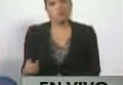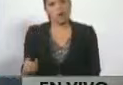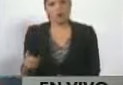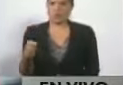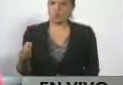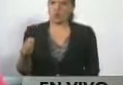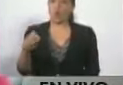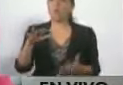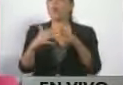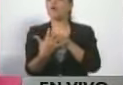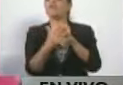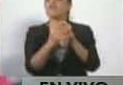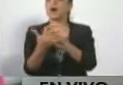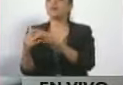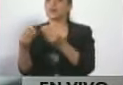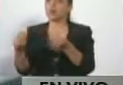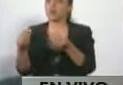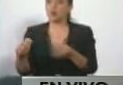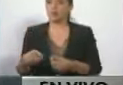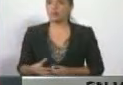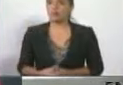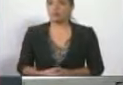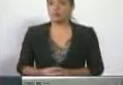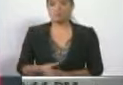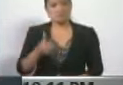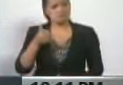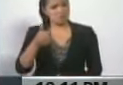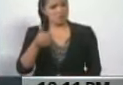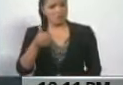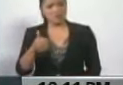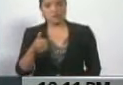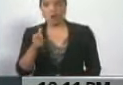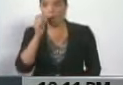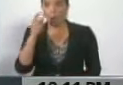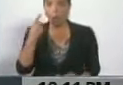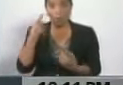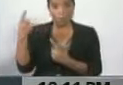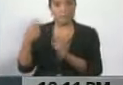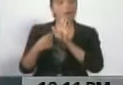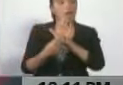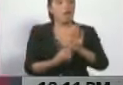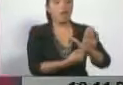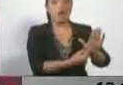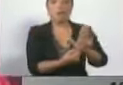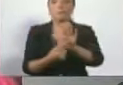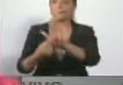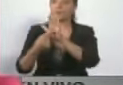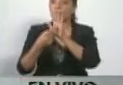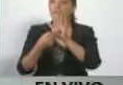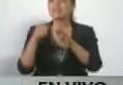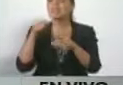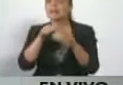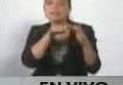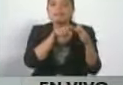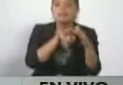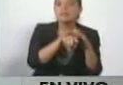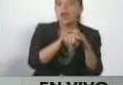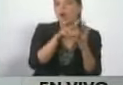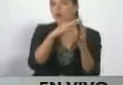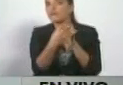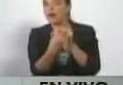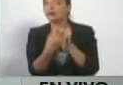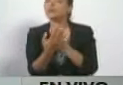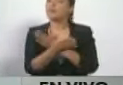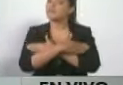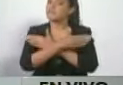los barrios, Mimú? Fino. Bueno, este hombre es un ejemplo, oyeron, de lo que es meterse barrio y adentro. Te felicito, Mimú,